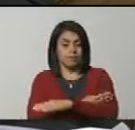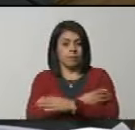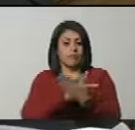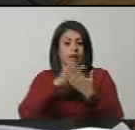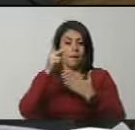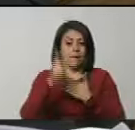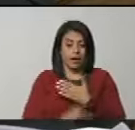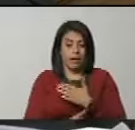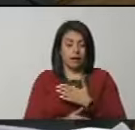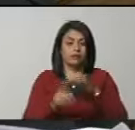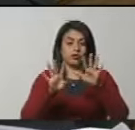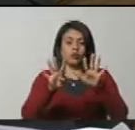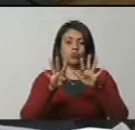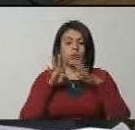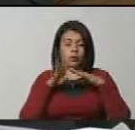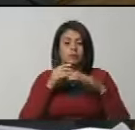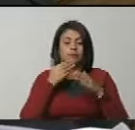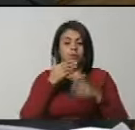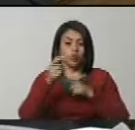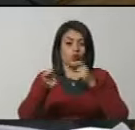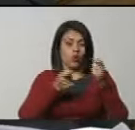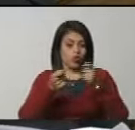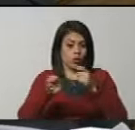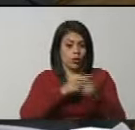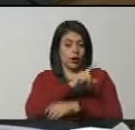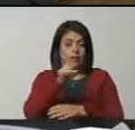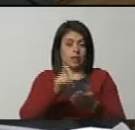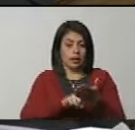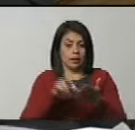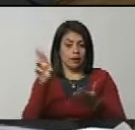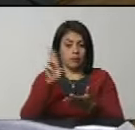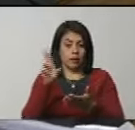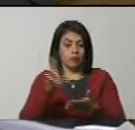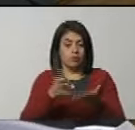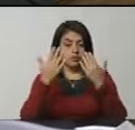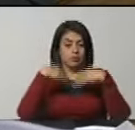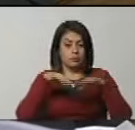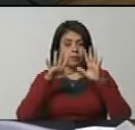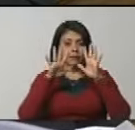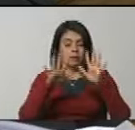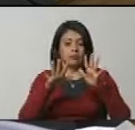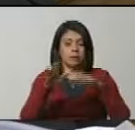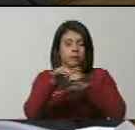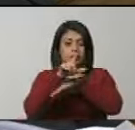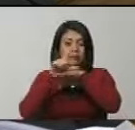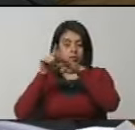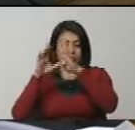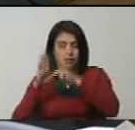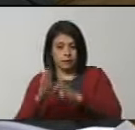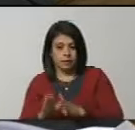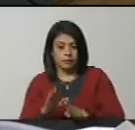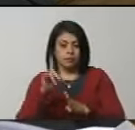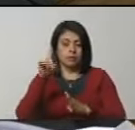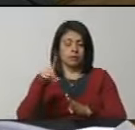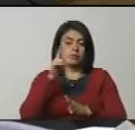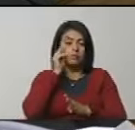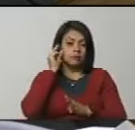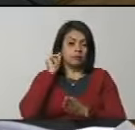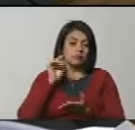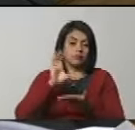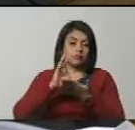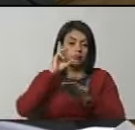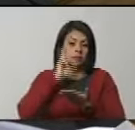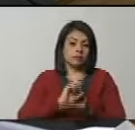Planificación. Nueve, la procuradora o procurador general de la República. Diez, la gobernadora o gobernador del estado